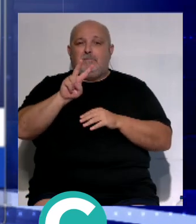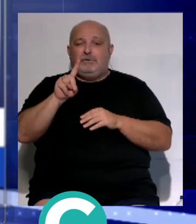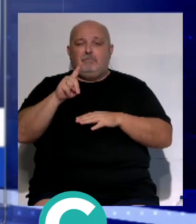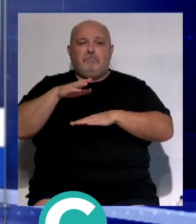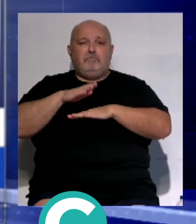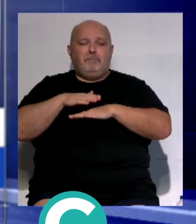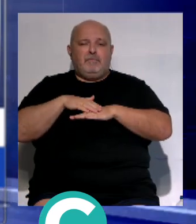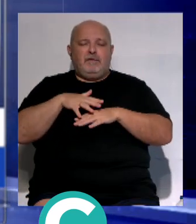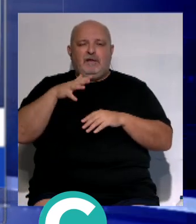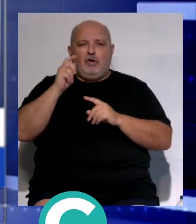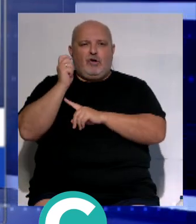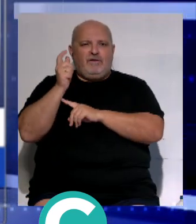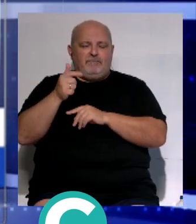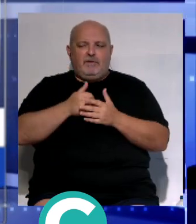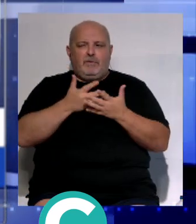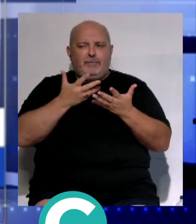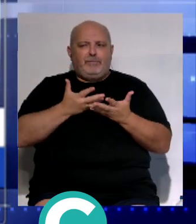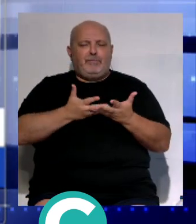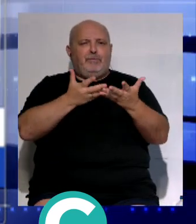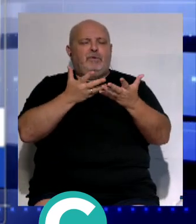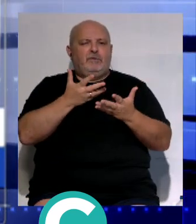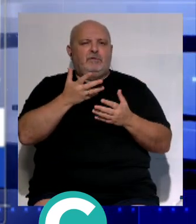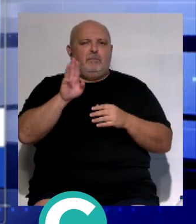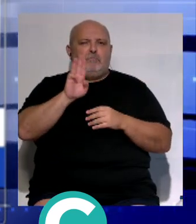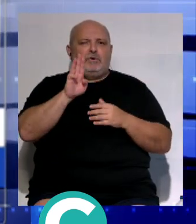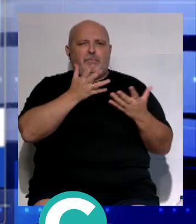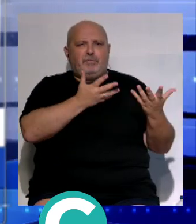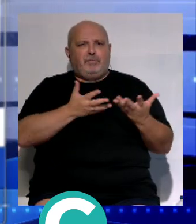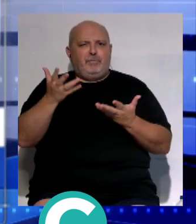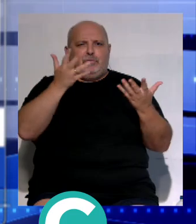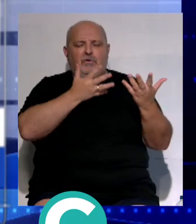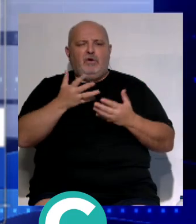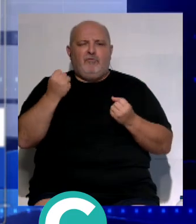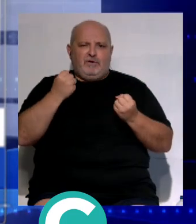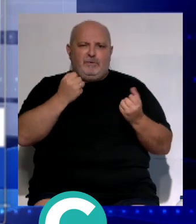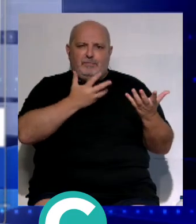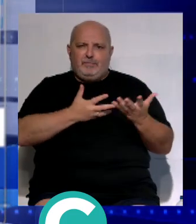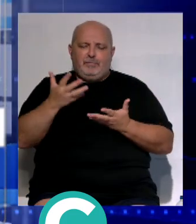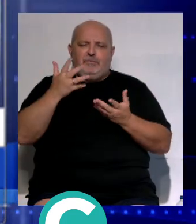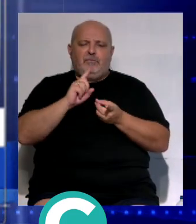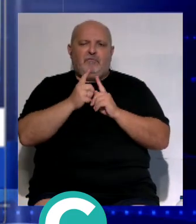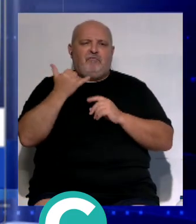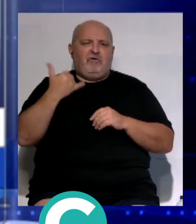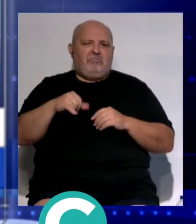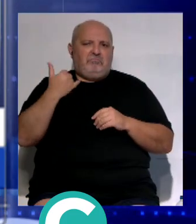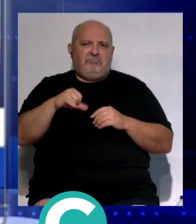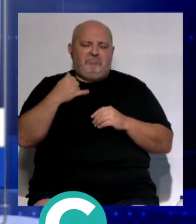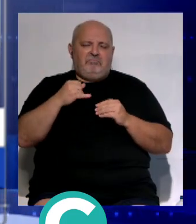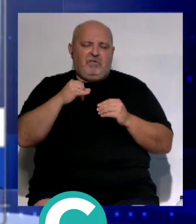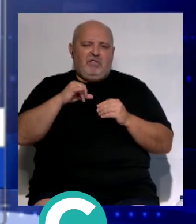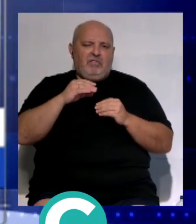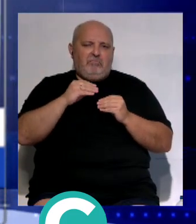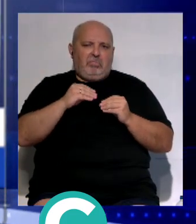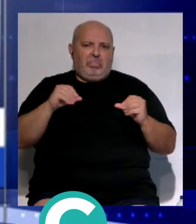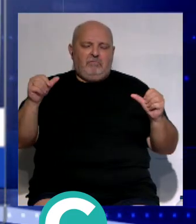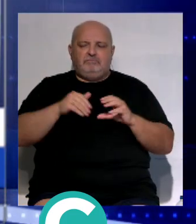grados de mínima de Olvera los vientos soplarán de poniente con rachas de fuertes y tendiendo a flojos variables al final del